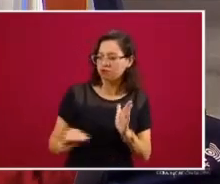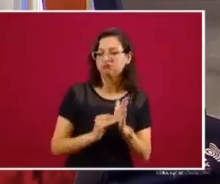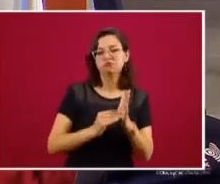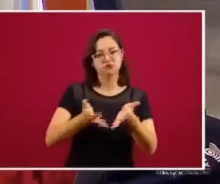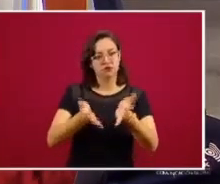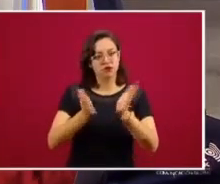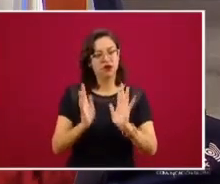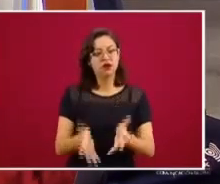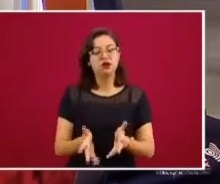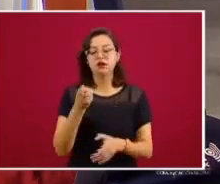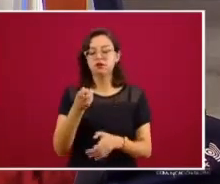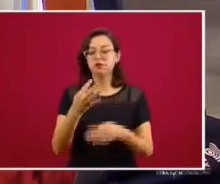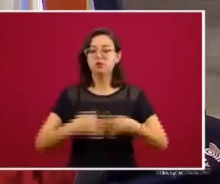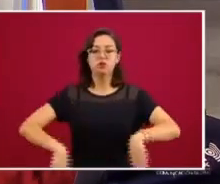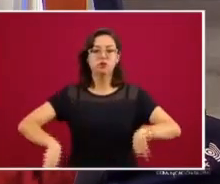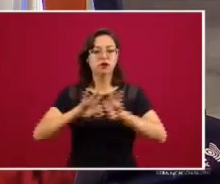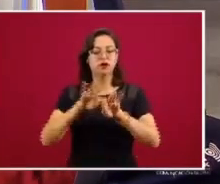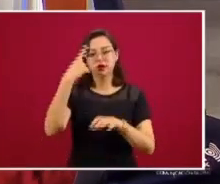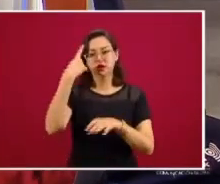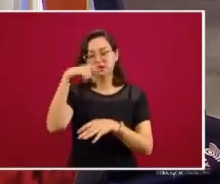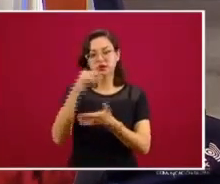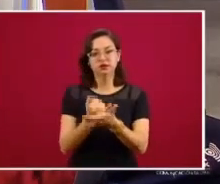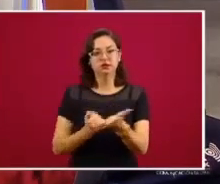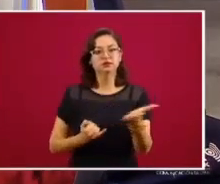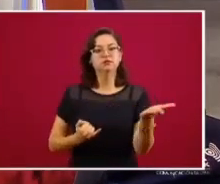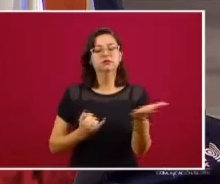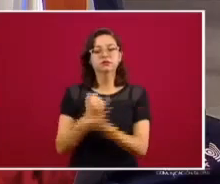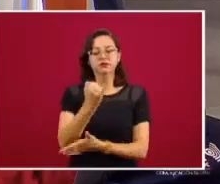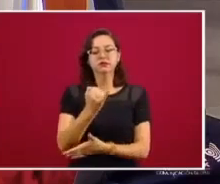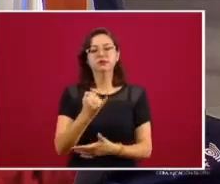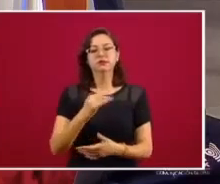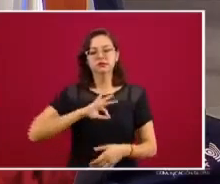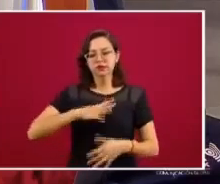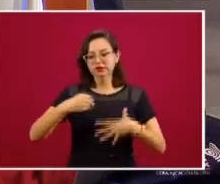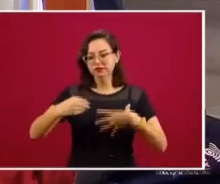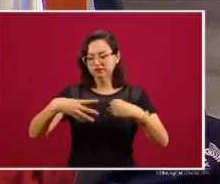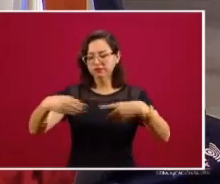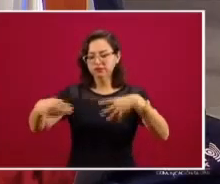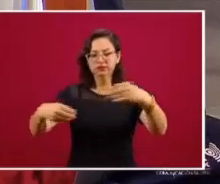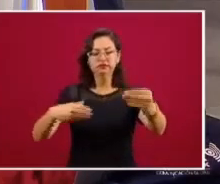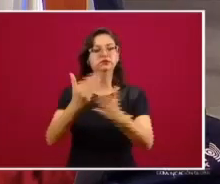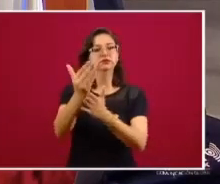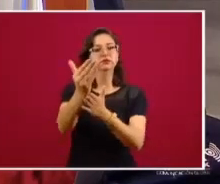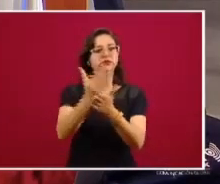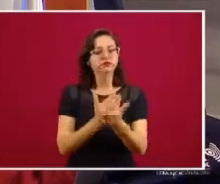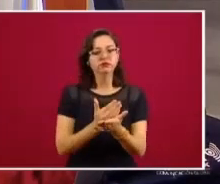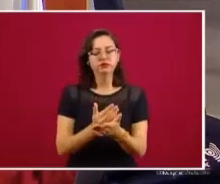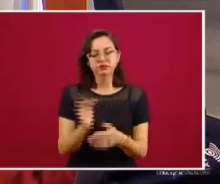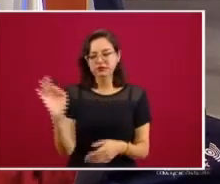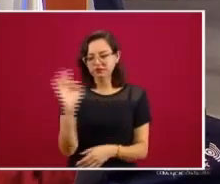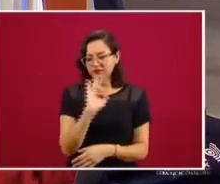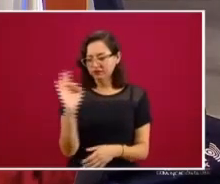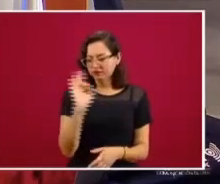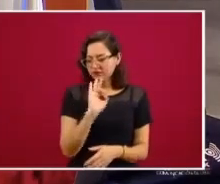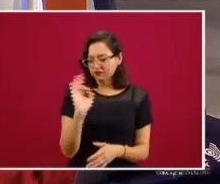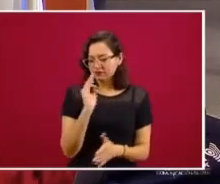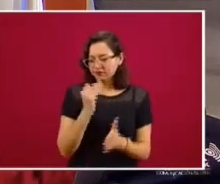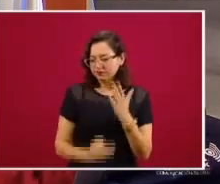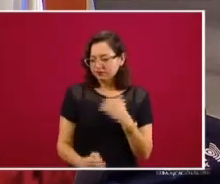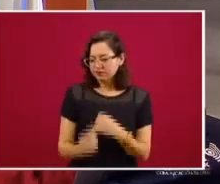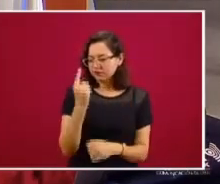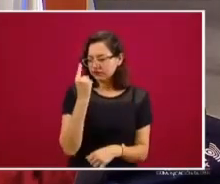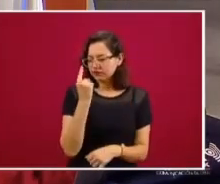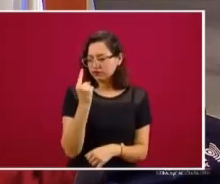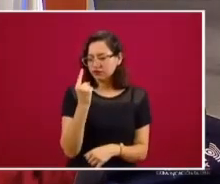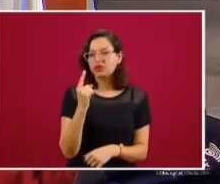resolución final de la pandemia. Creo que es la última o a lo mejor falta una. Sí,